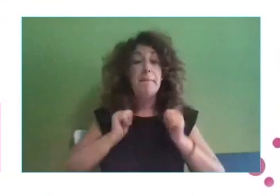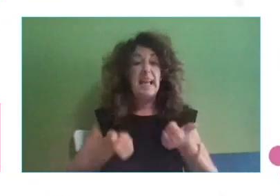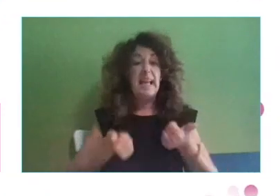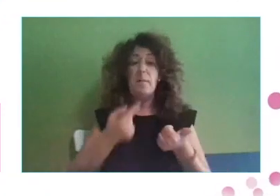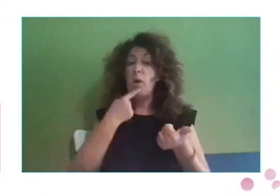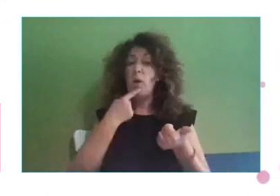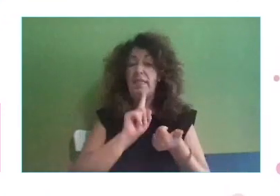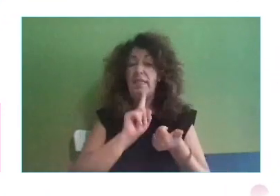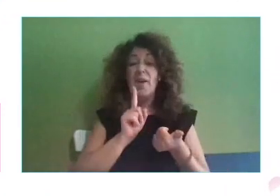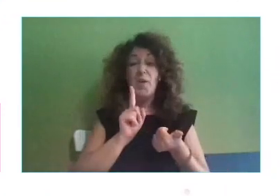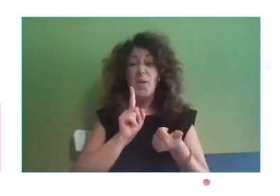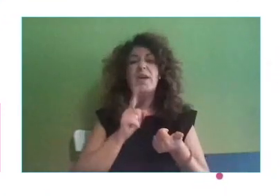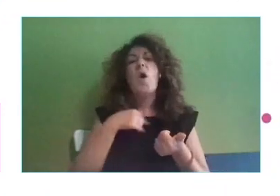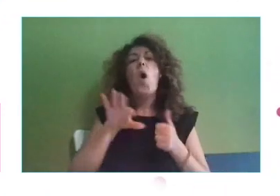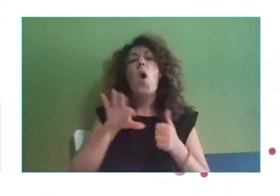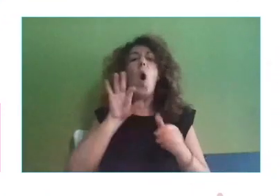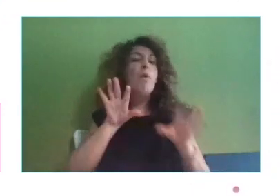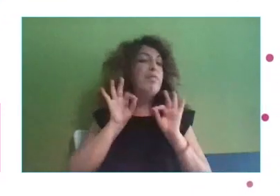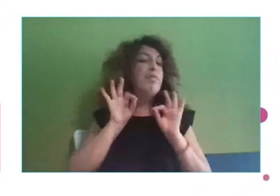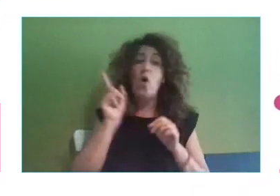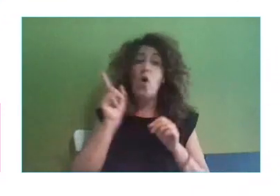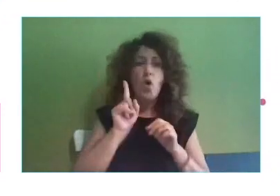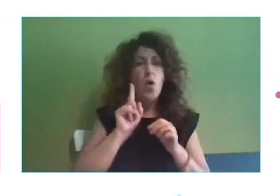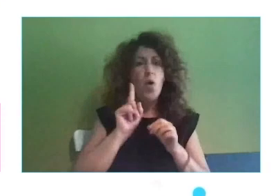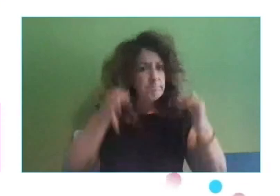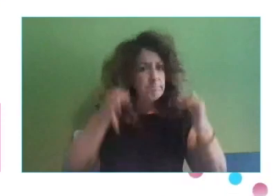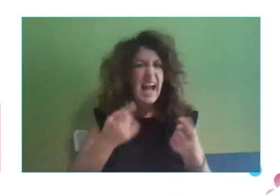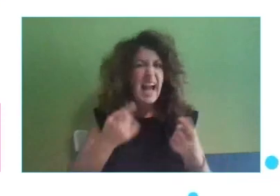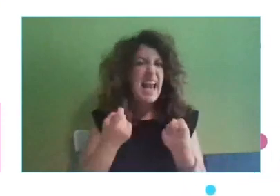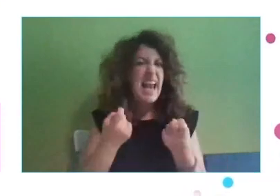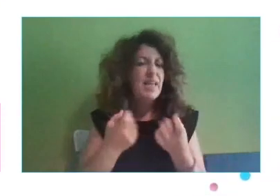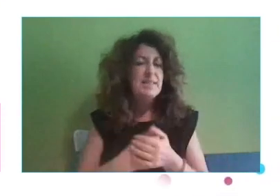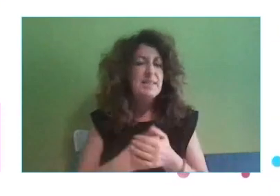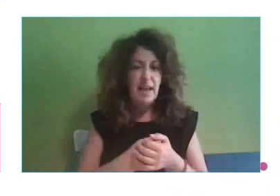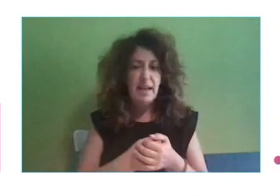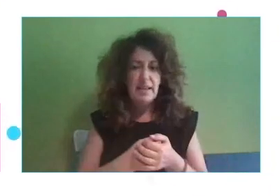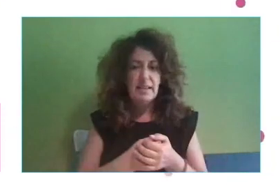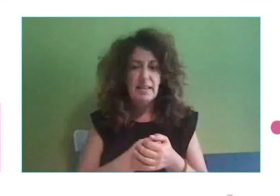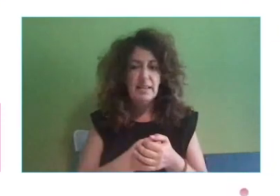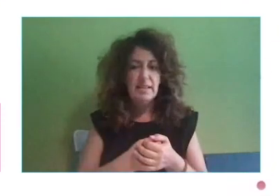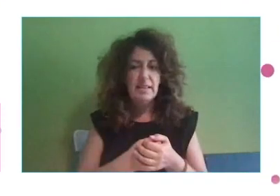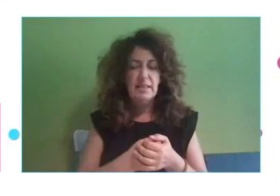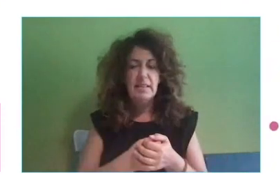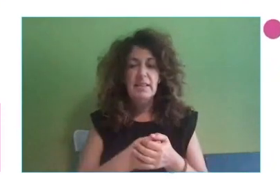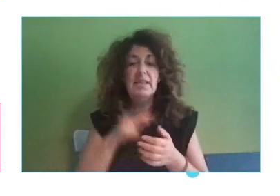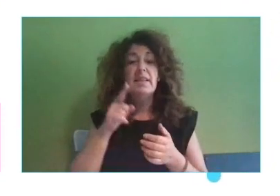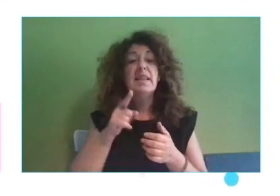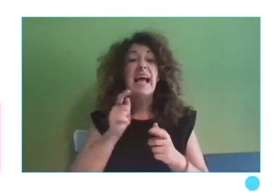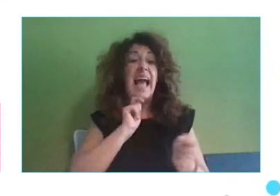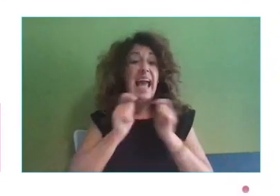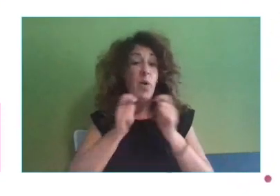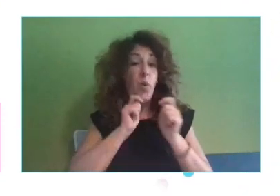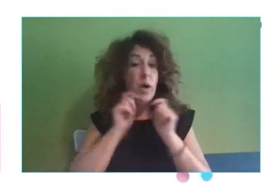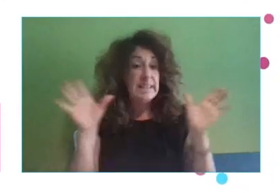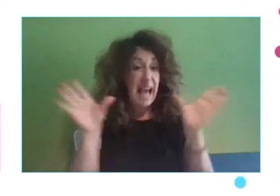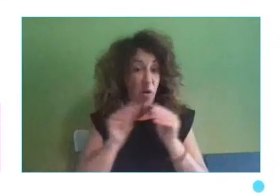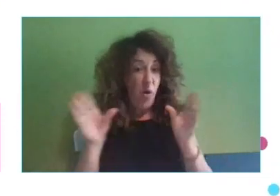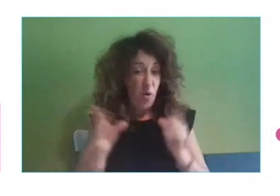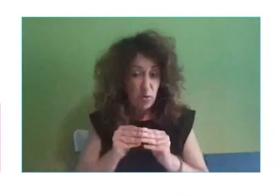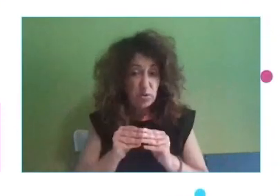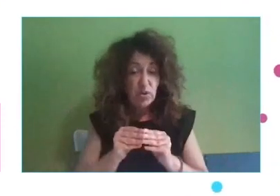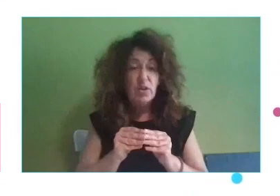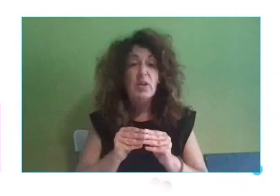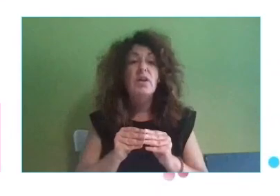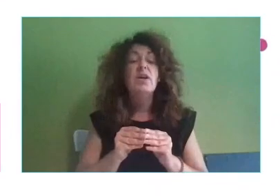necesidad. La primera conclusión de estas encuestas, sobre todo de los focus groups, cuando